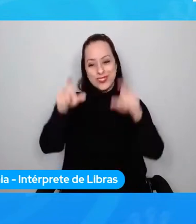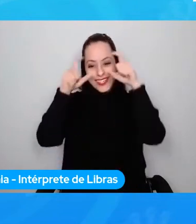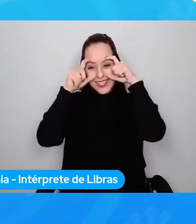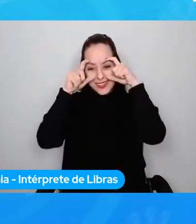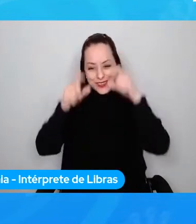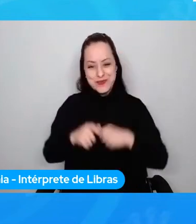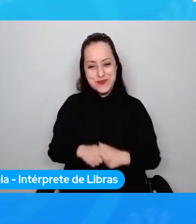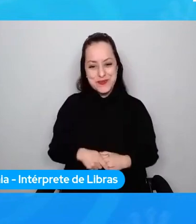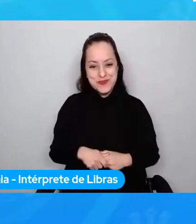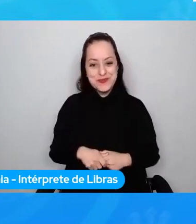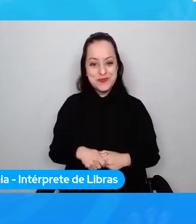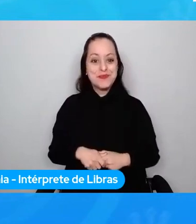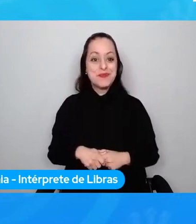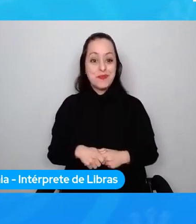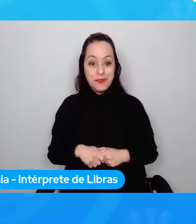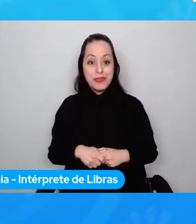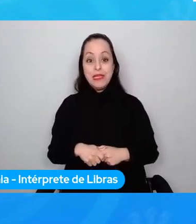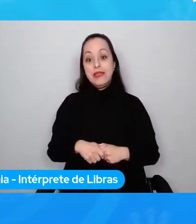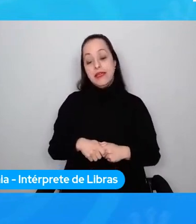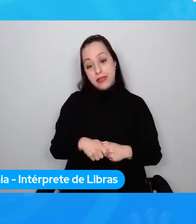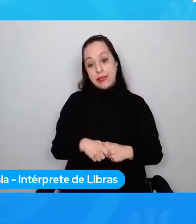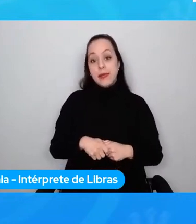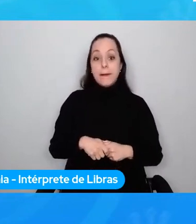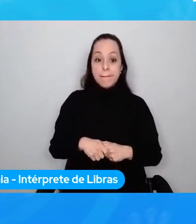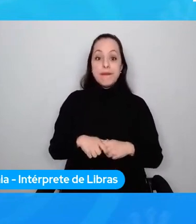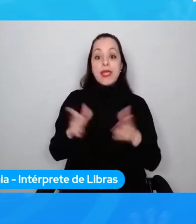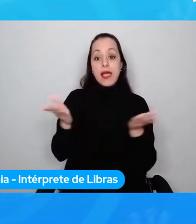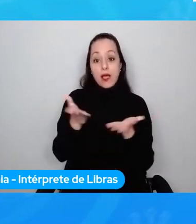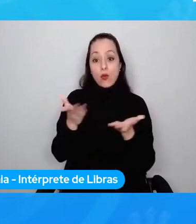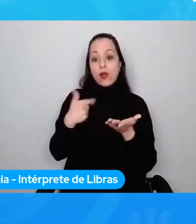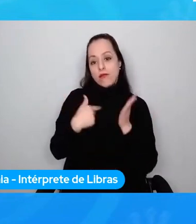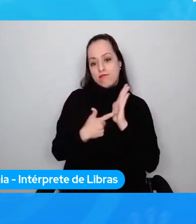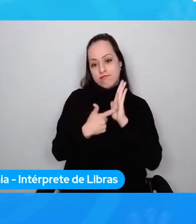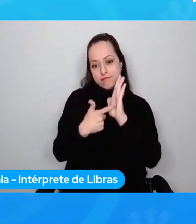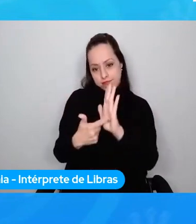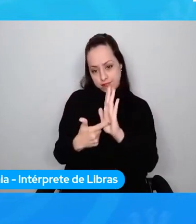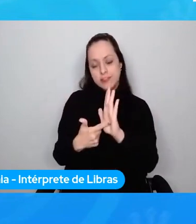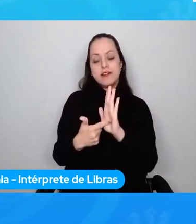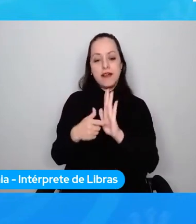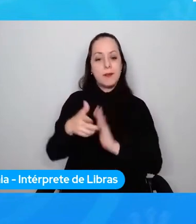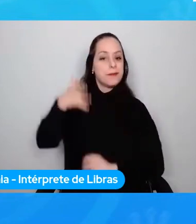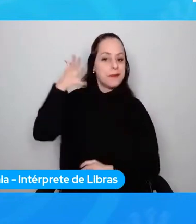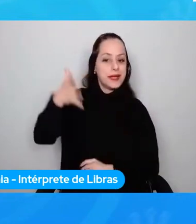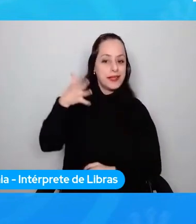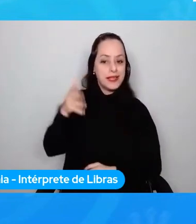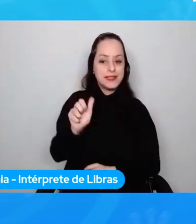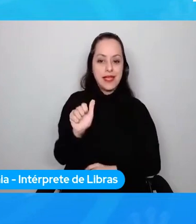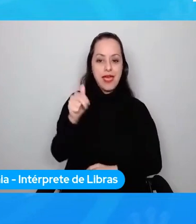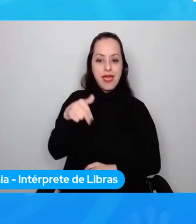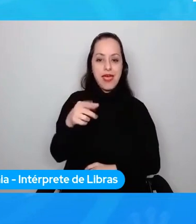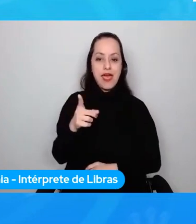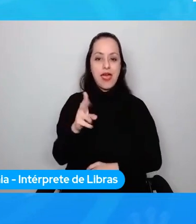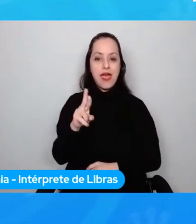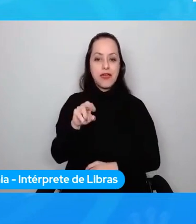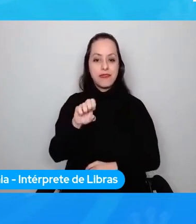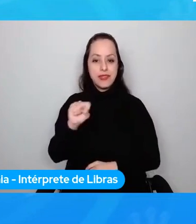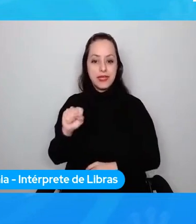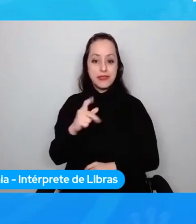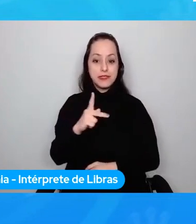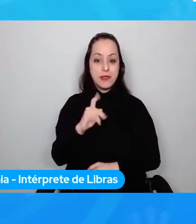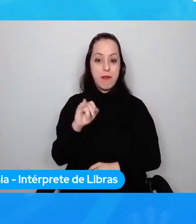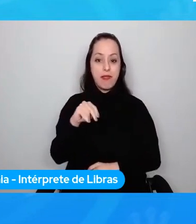presentando la charla de Andrés Pineda. Pero antes de comenzar con esta charla, me gustaría